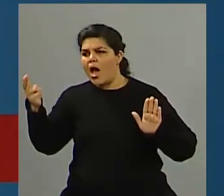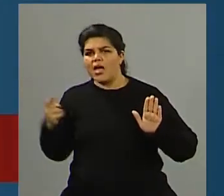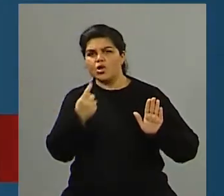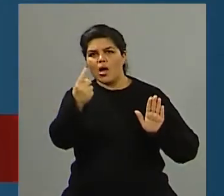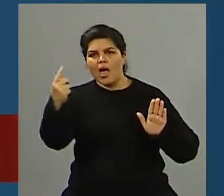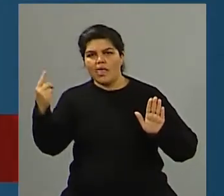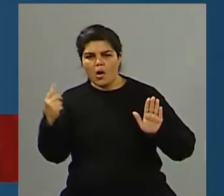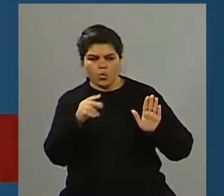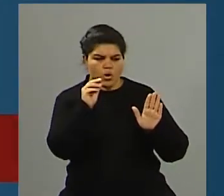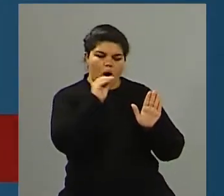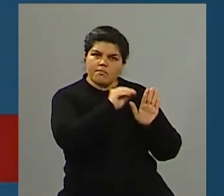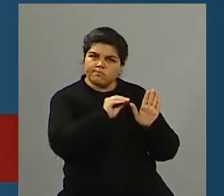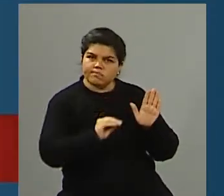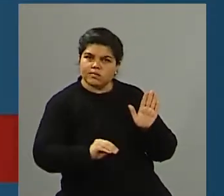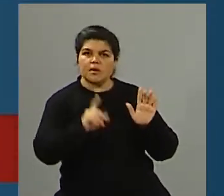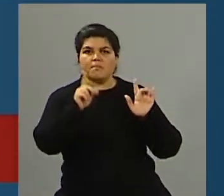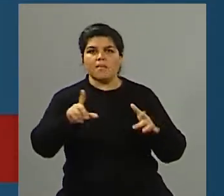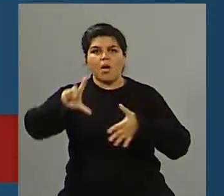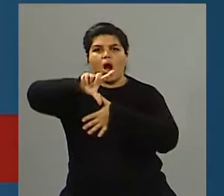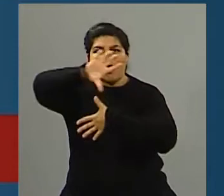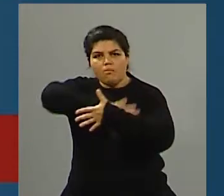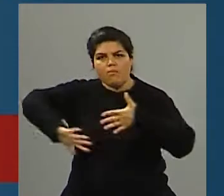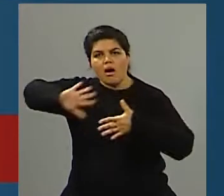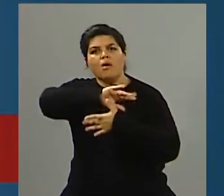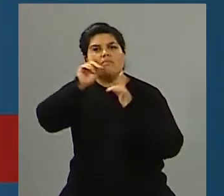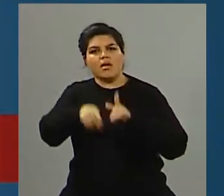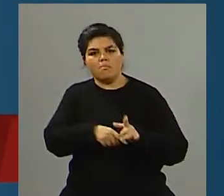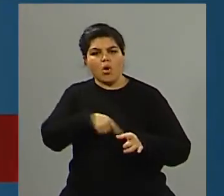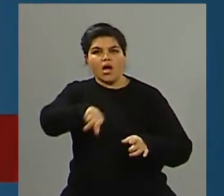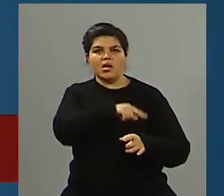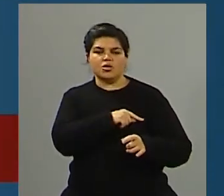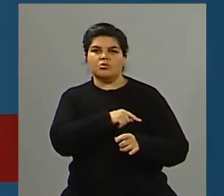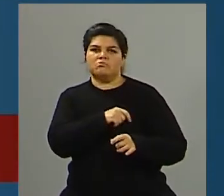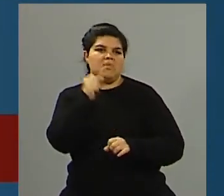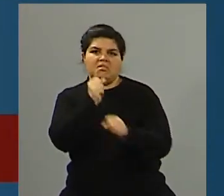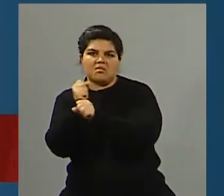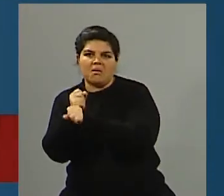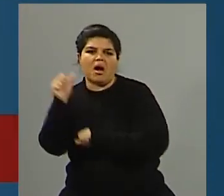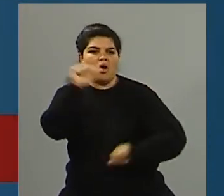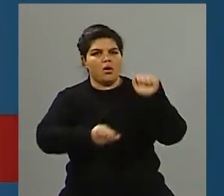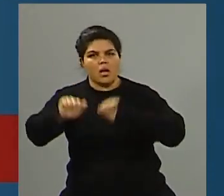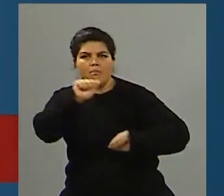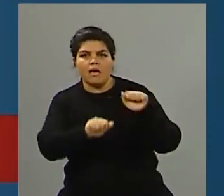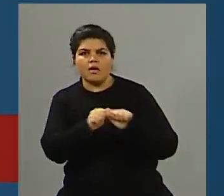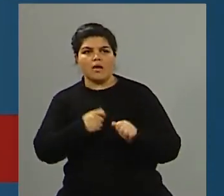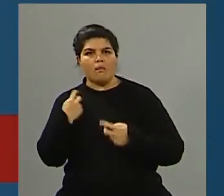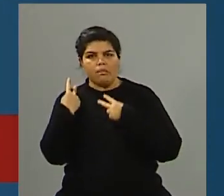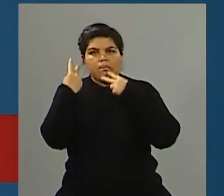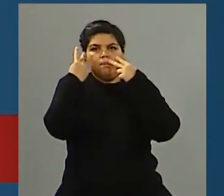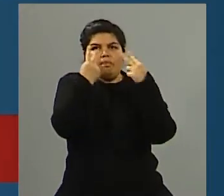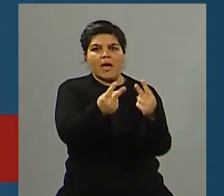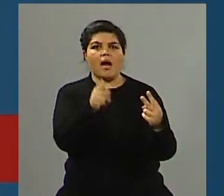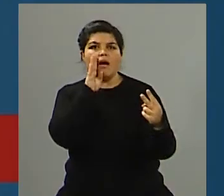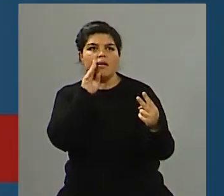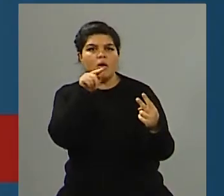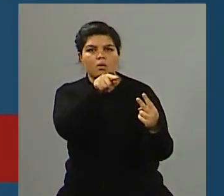llegaron, o aquellos que estaban entregando mercadería, o aquellos que estaban haciendo tareas de limpieza, porque hay que decir la verdad, los ejecutivos a las diferentes